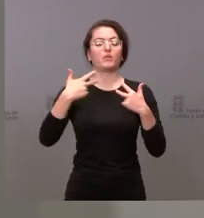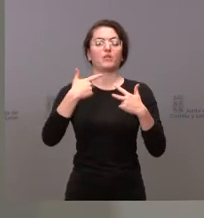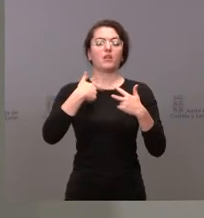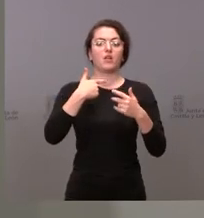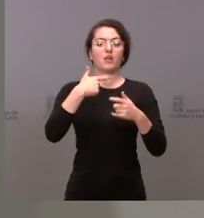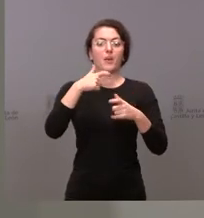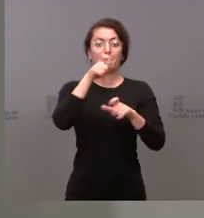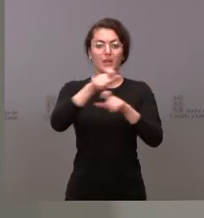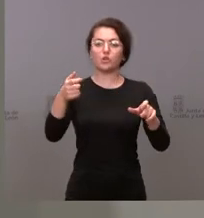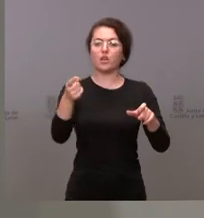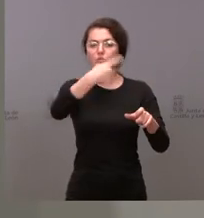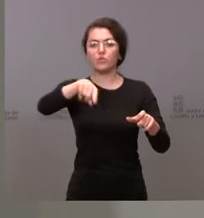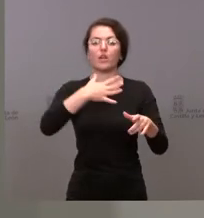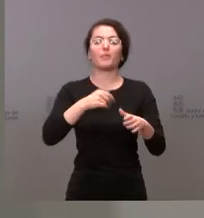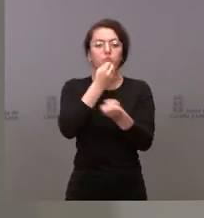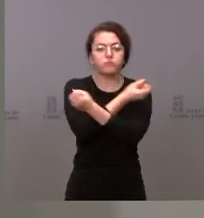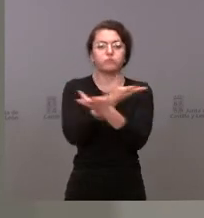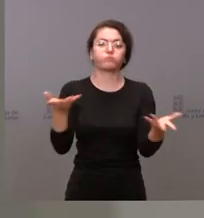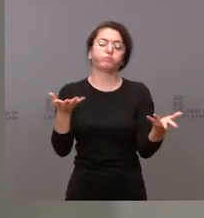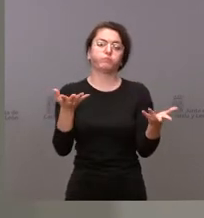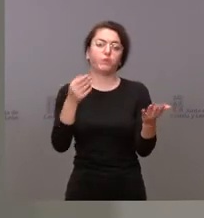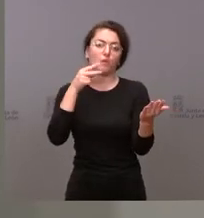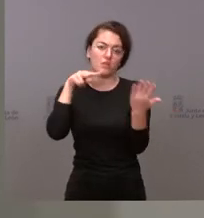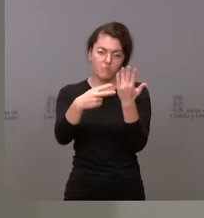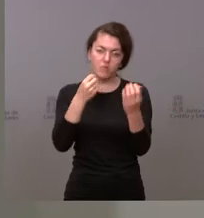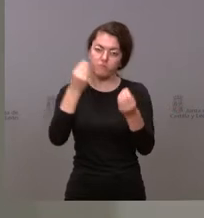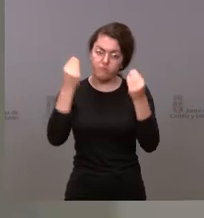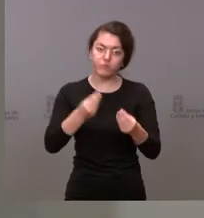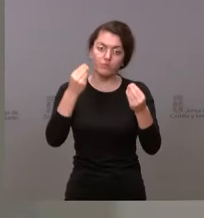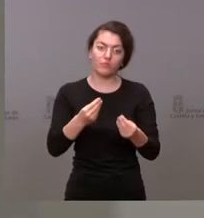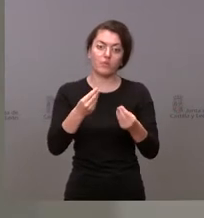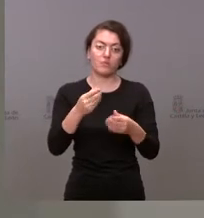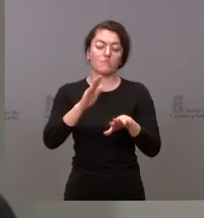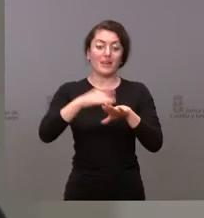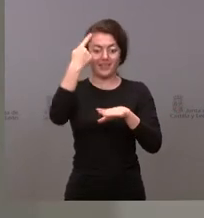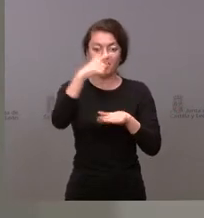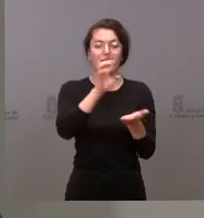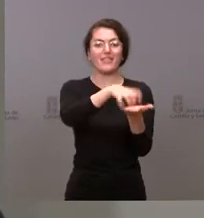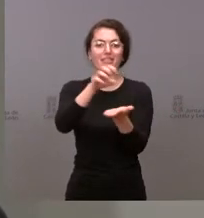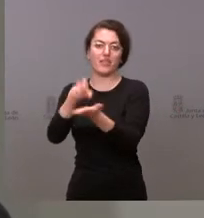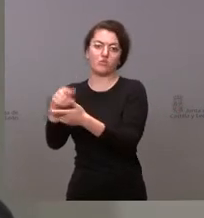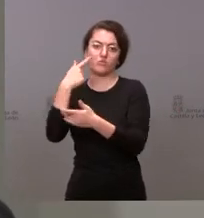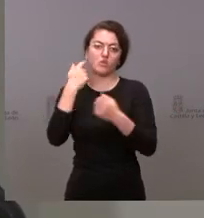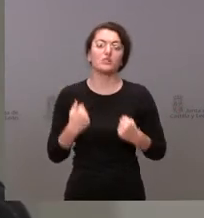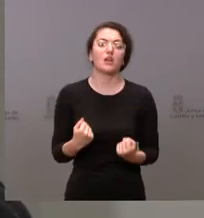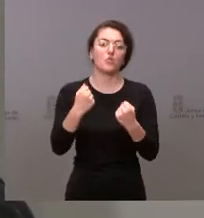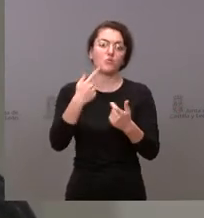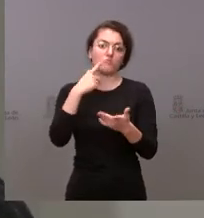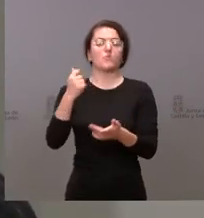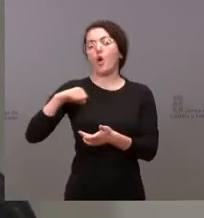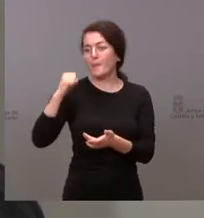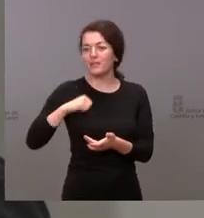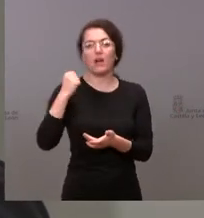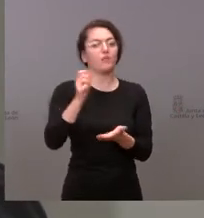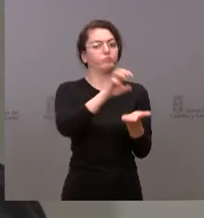realidad de lo que sucede en todas y cada una de nuestras zonas de salud en todos y cada uno de nuestros centros en todos y cada uno de nuestros hospitales